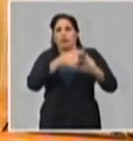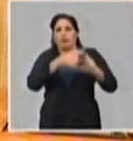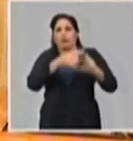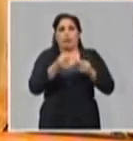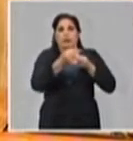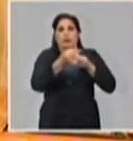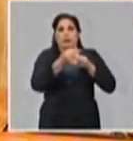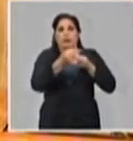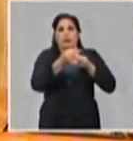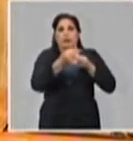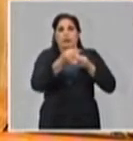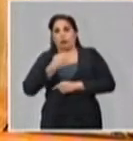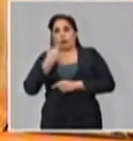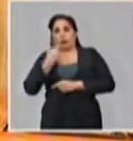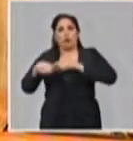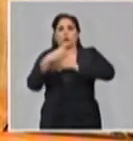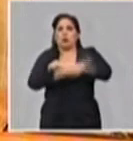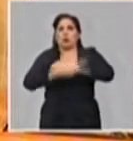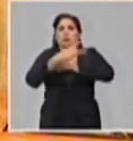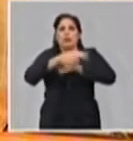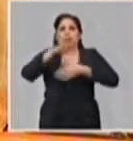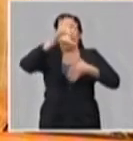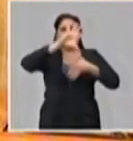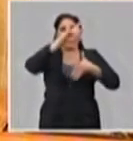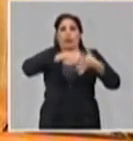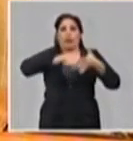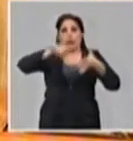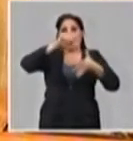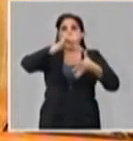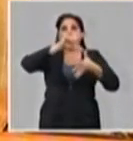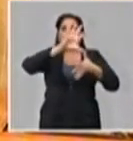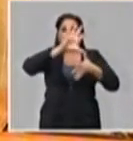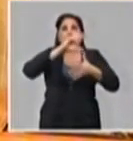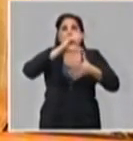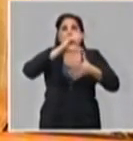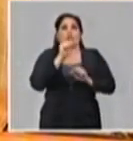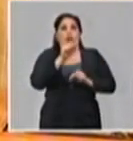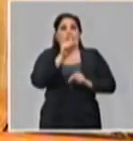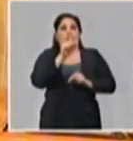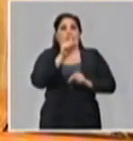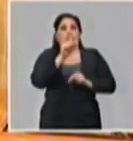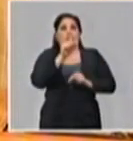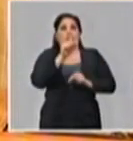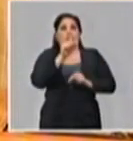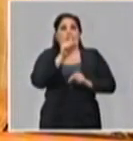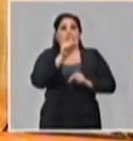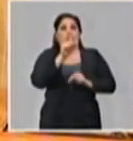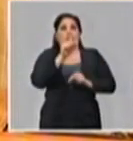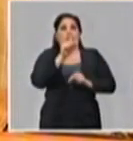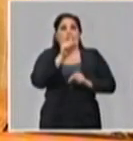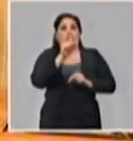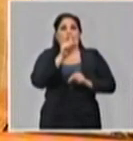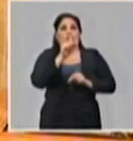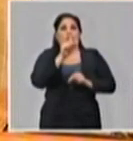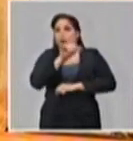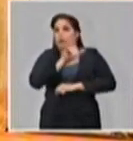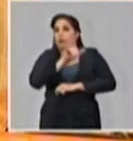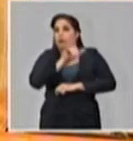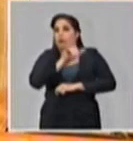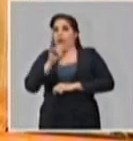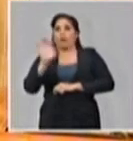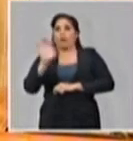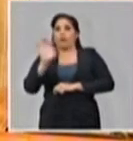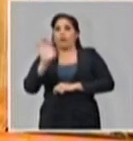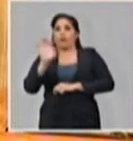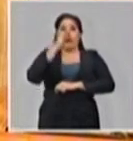cerca también y otros países de la región, ya en la región de las Américas hay 12 países y 3 territorios que pertenecen a